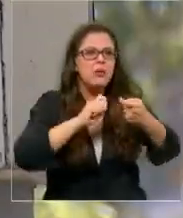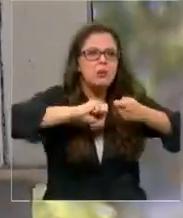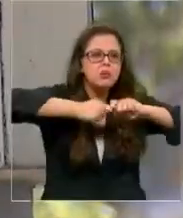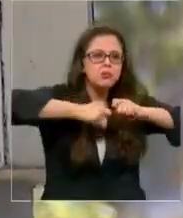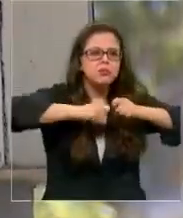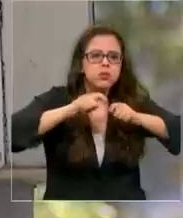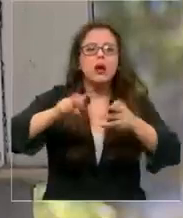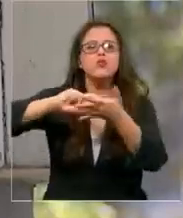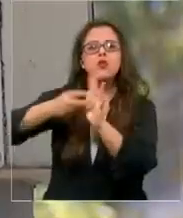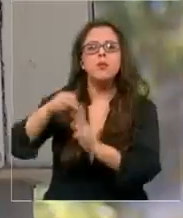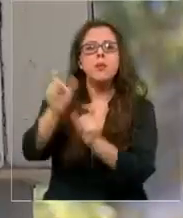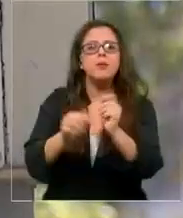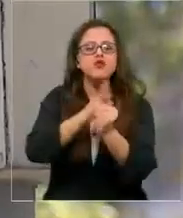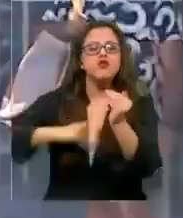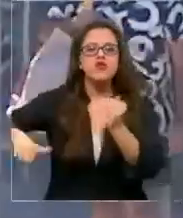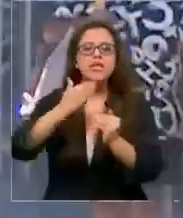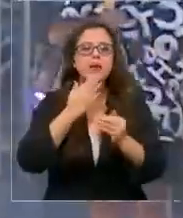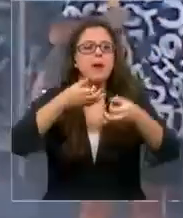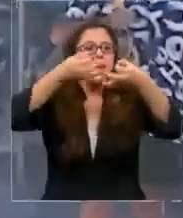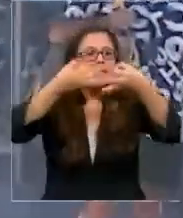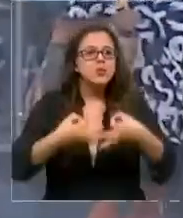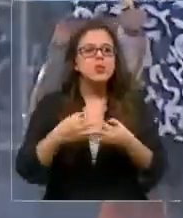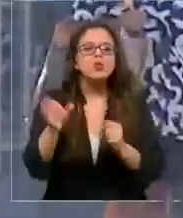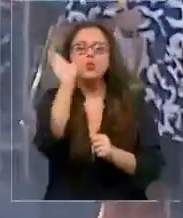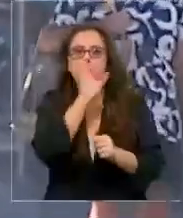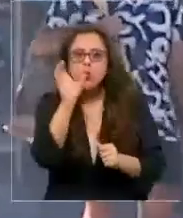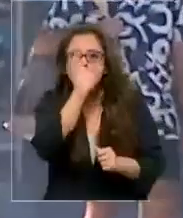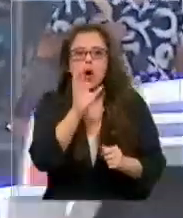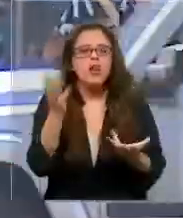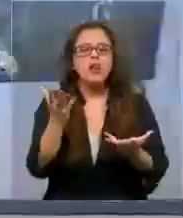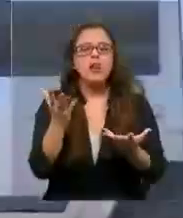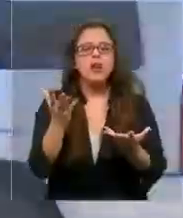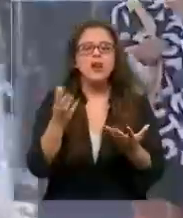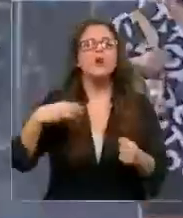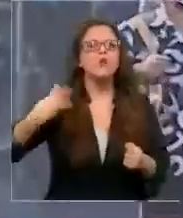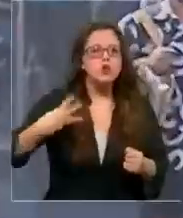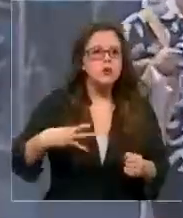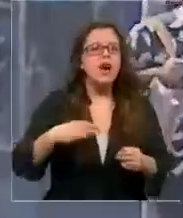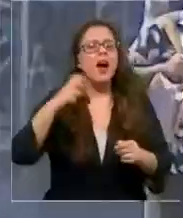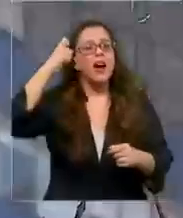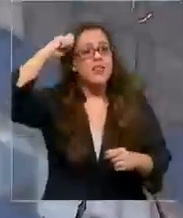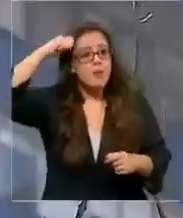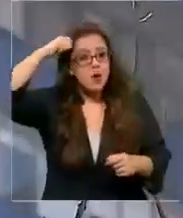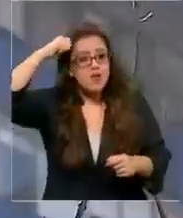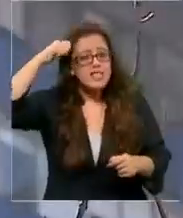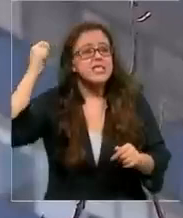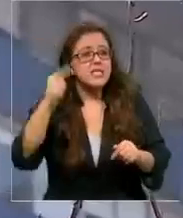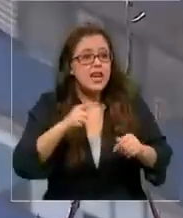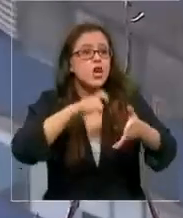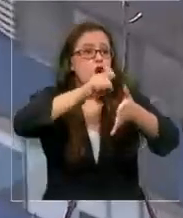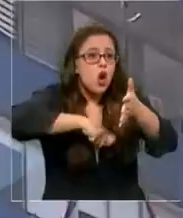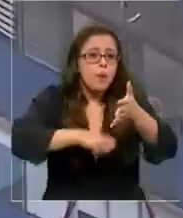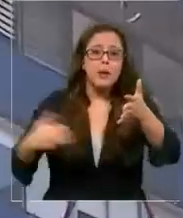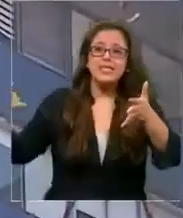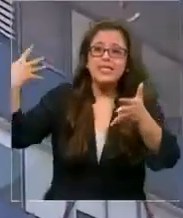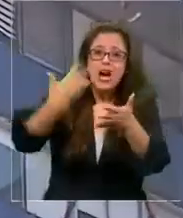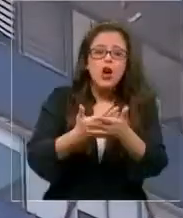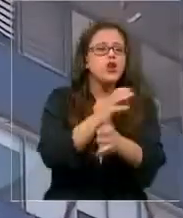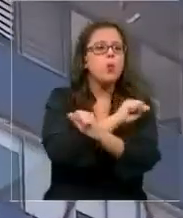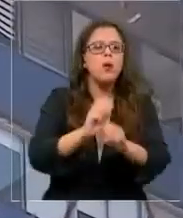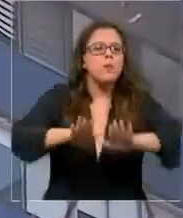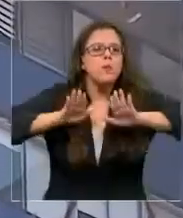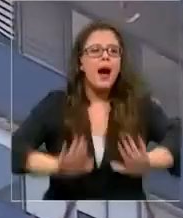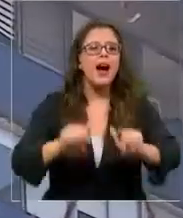para los vecinos y también para la seguridad que busca la Municipalidad de Providencia, quienes con el pasar de los meses no han logrado detener por